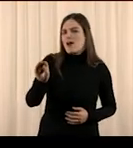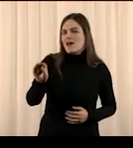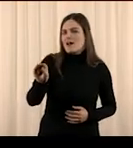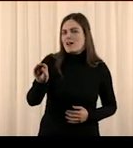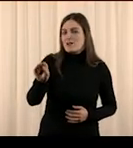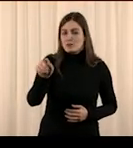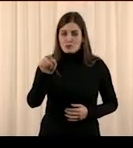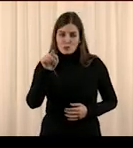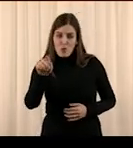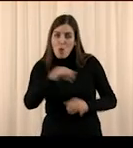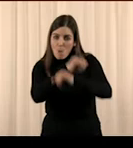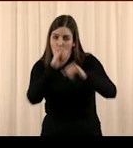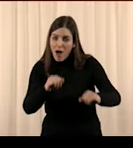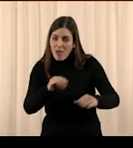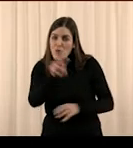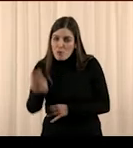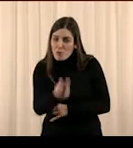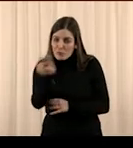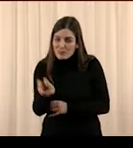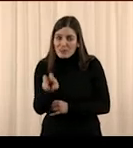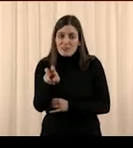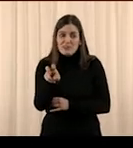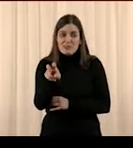Buscáis la paz. ¿No?